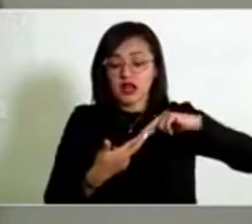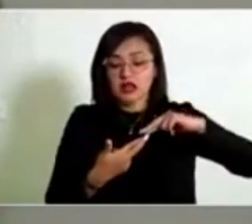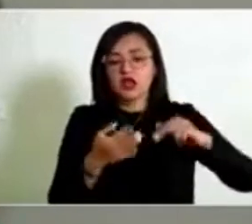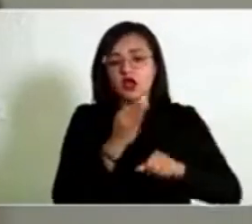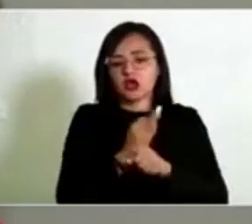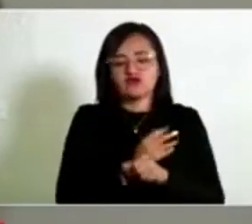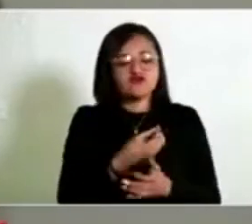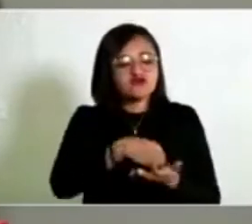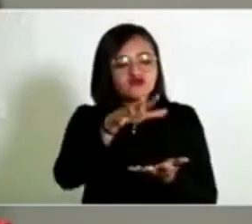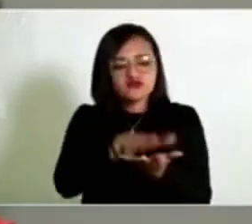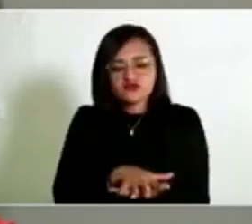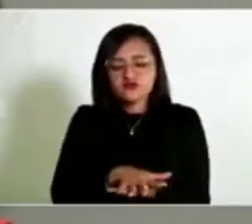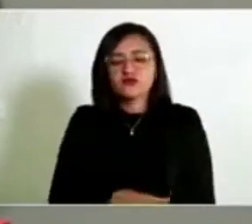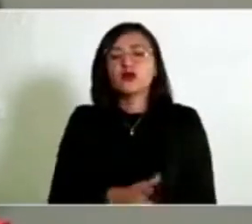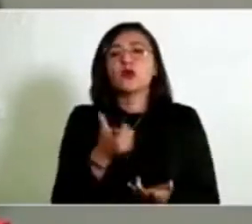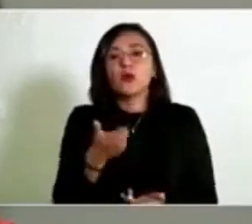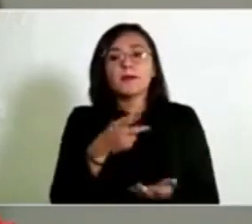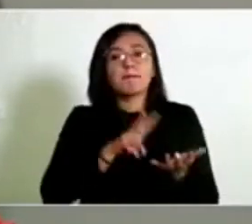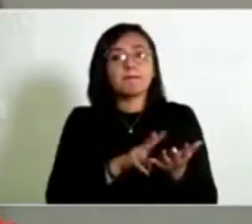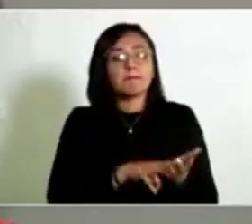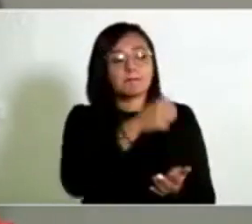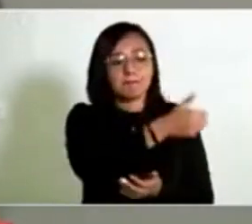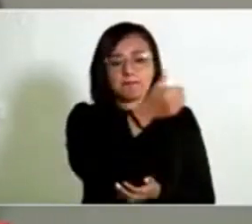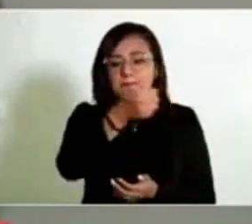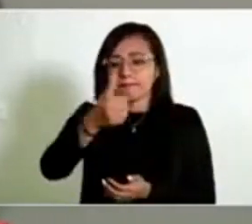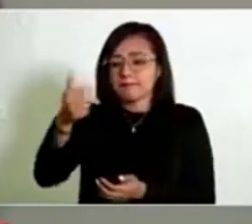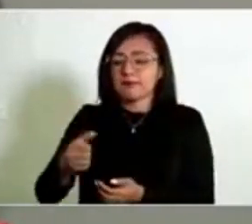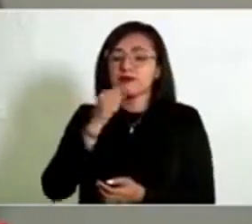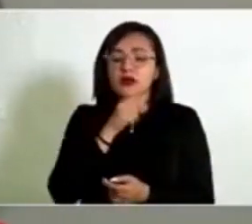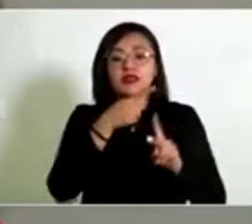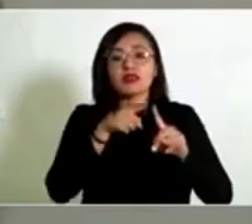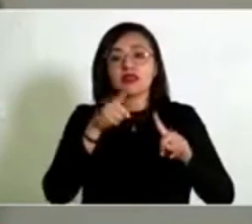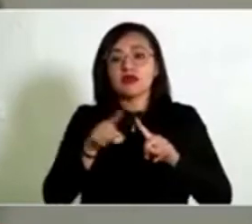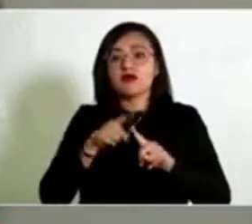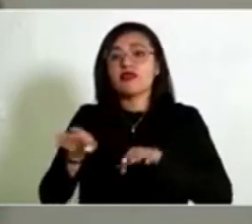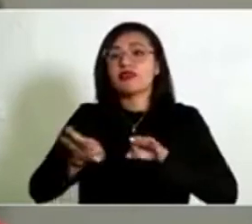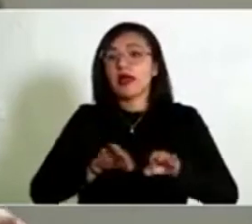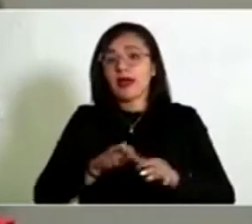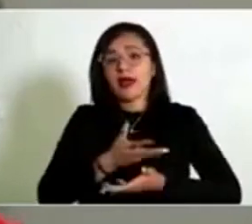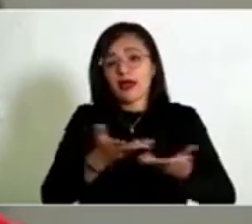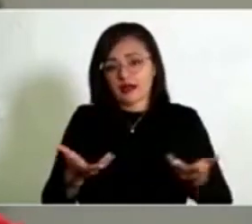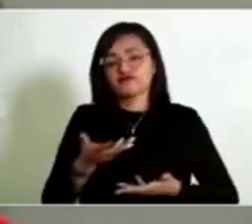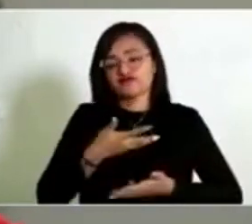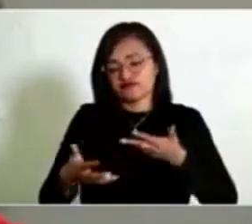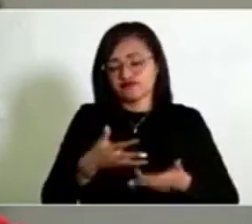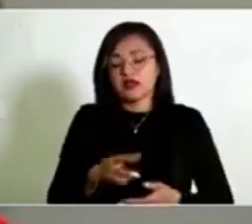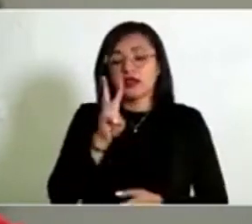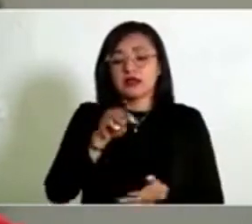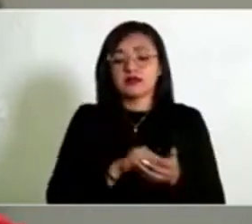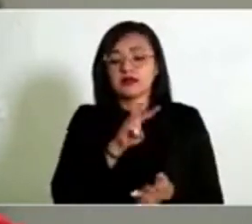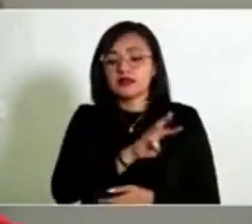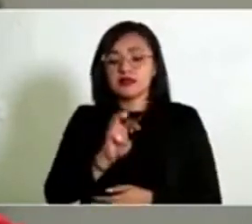plan. El importe que se está destinando a diversas obras públicas asciende a 3.350